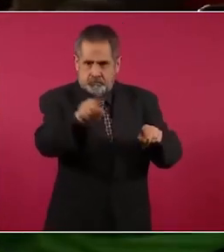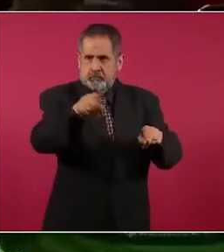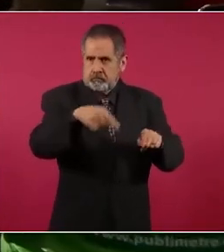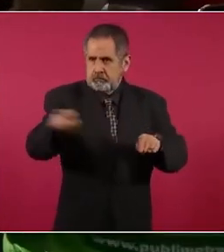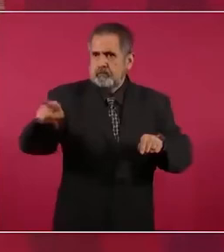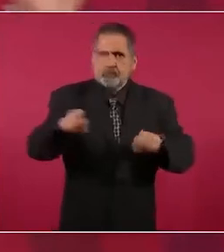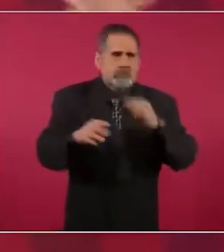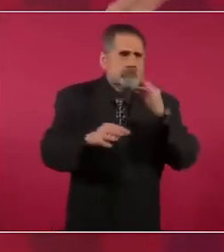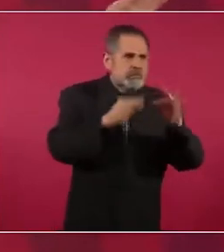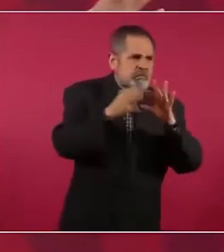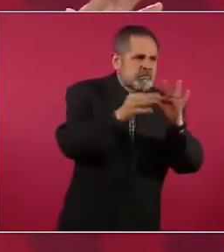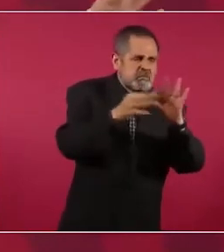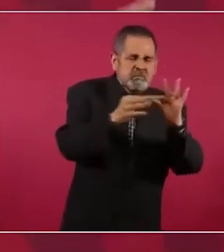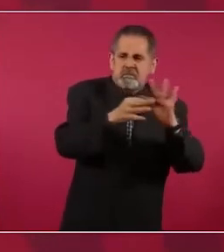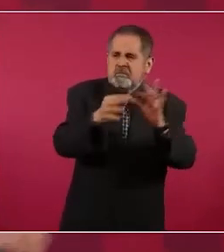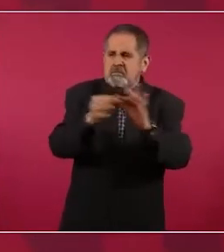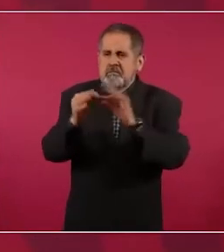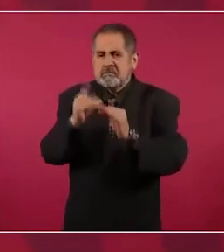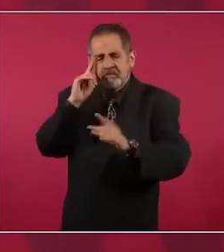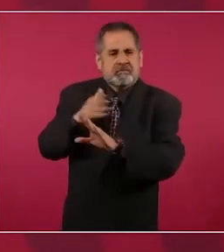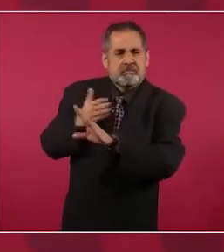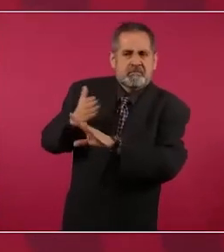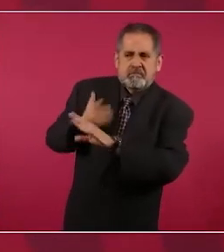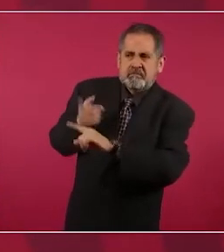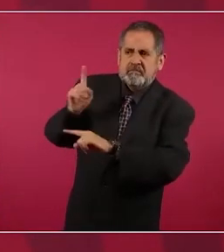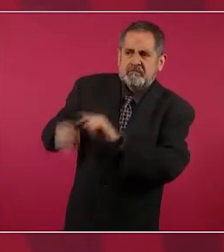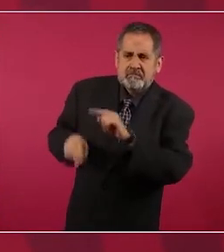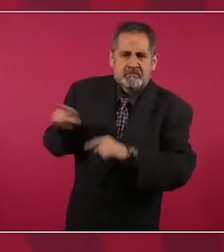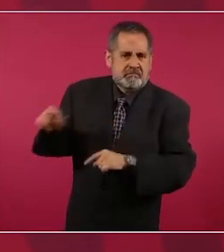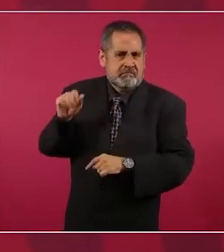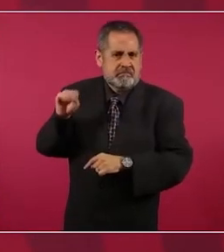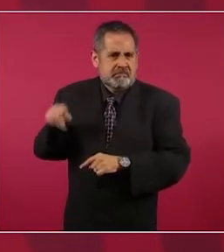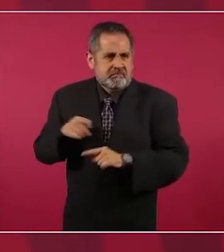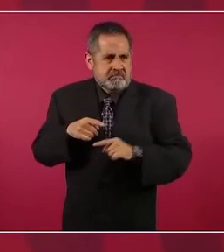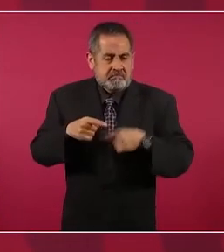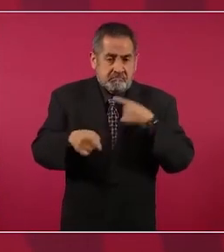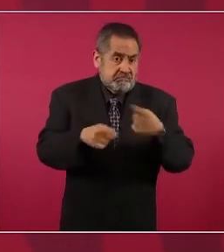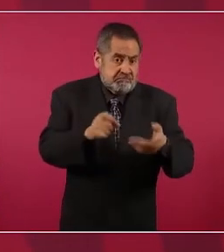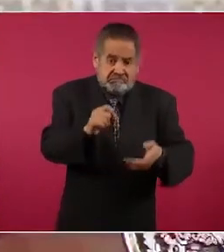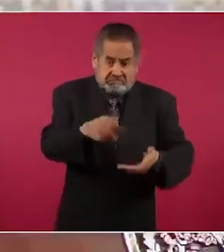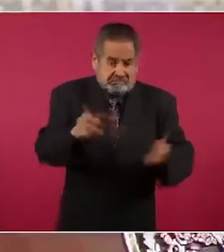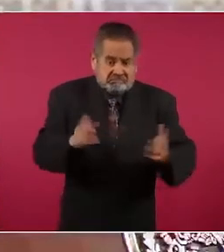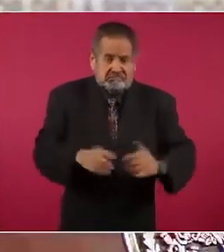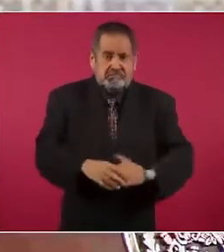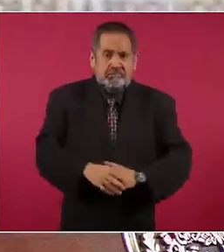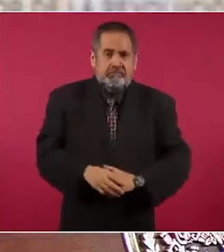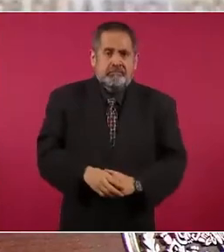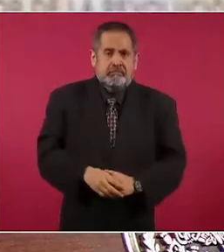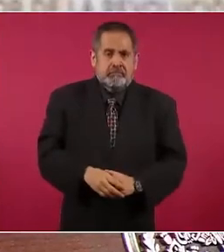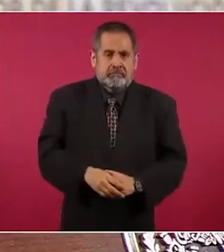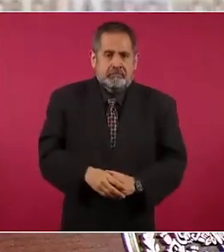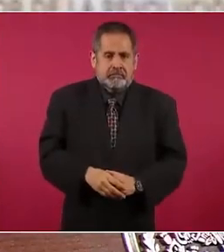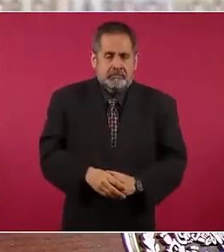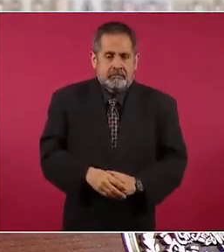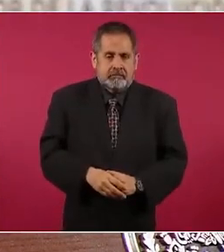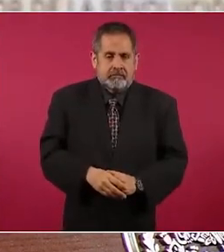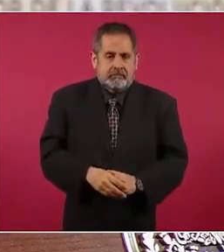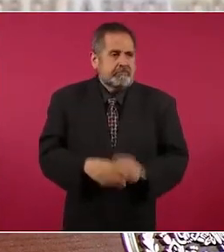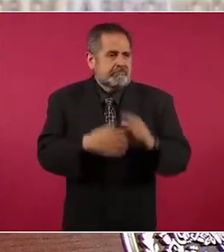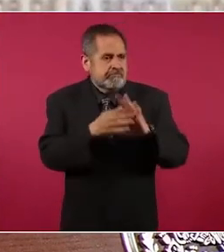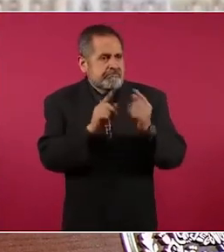jalar a los